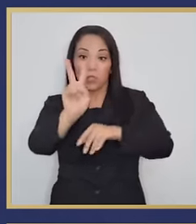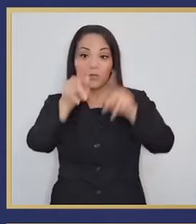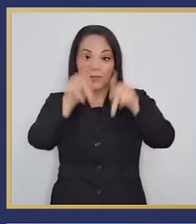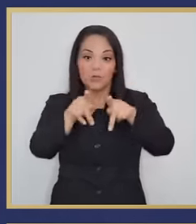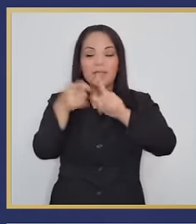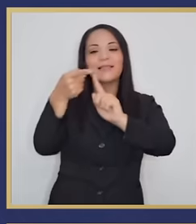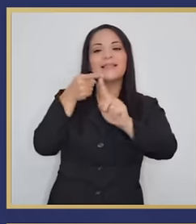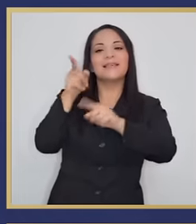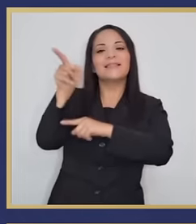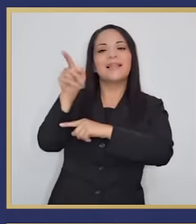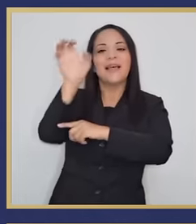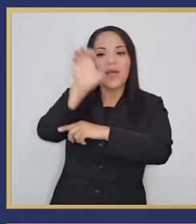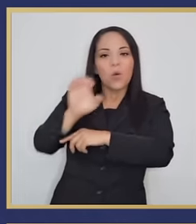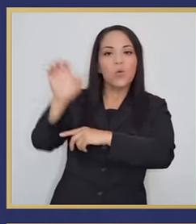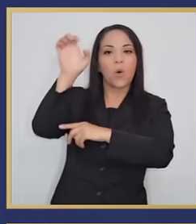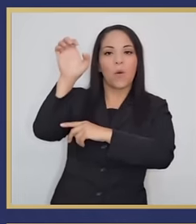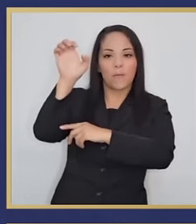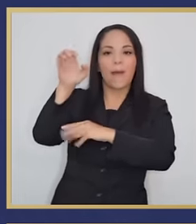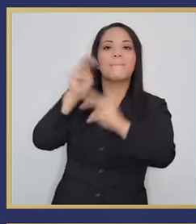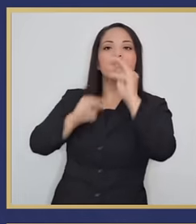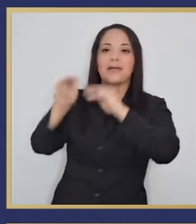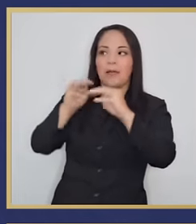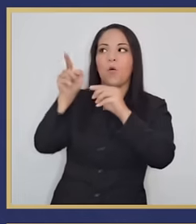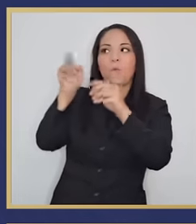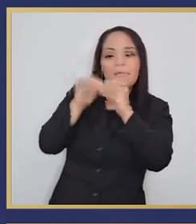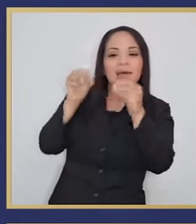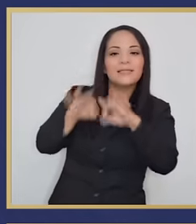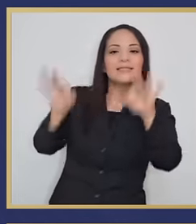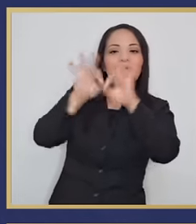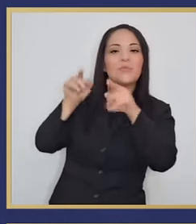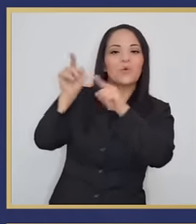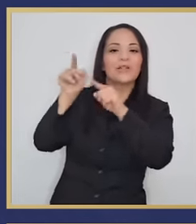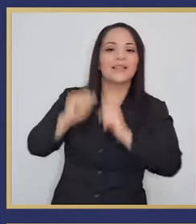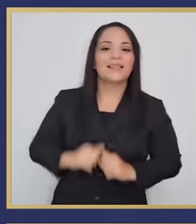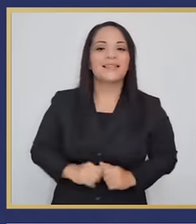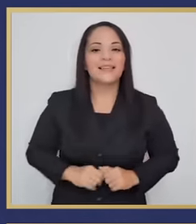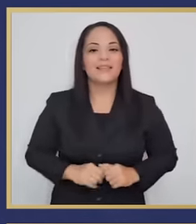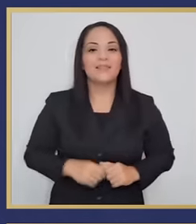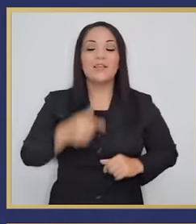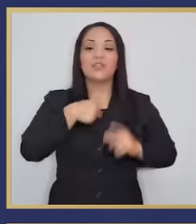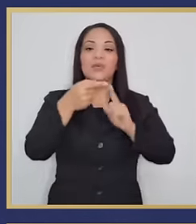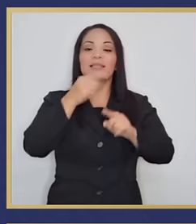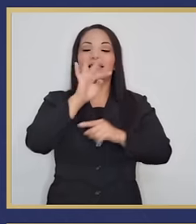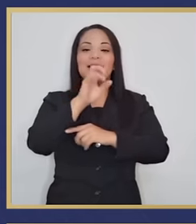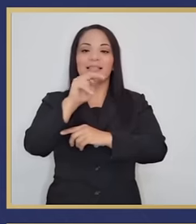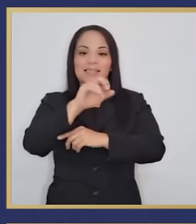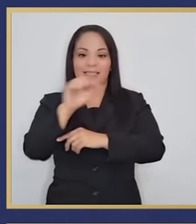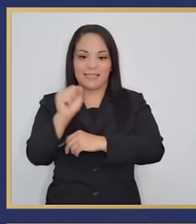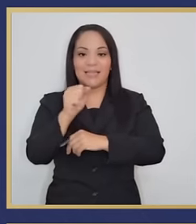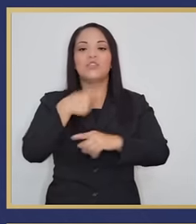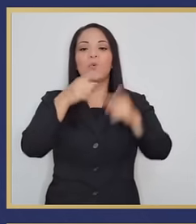de cada diez turistas que nos visitan vienen de nuestros mercados europeos más importantes.